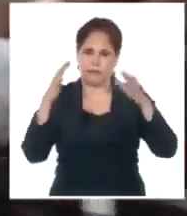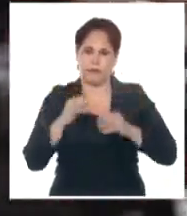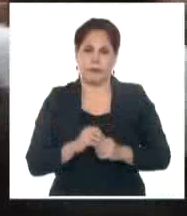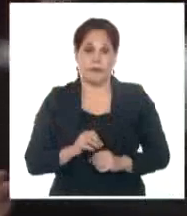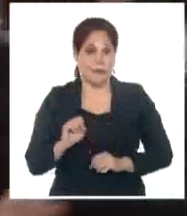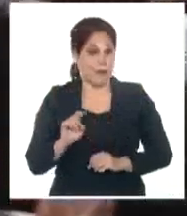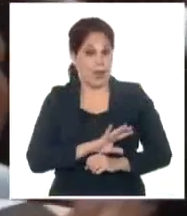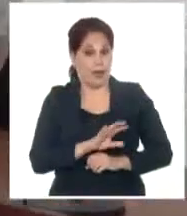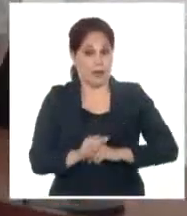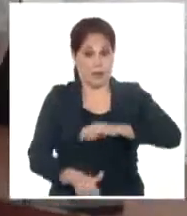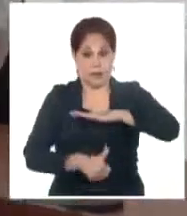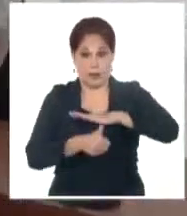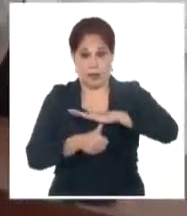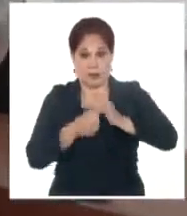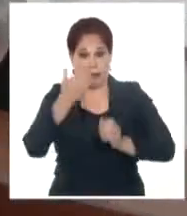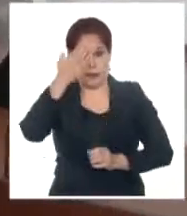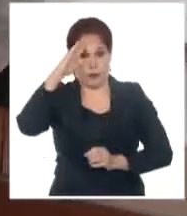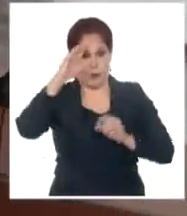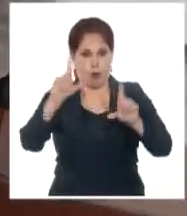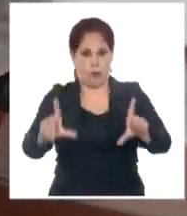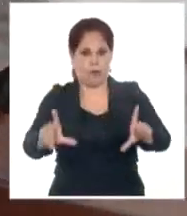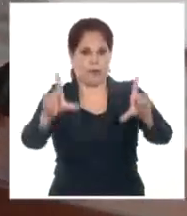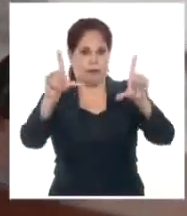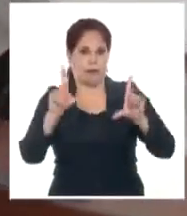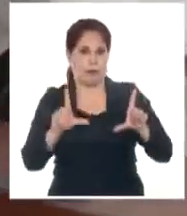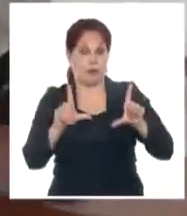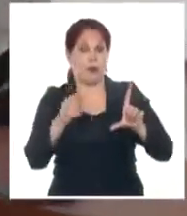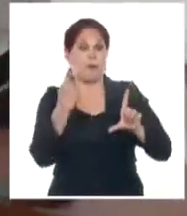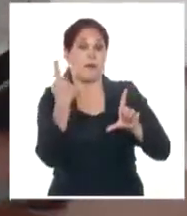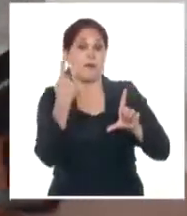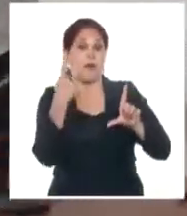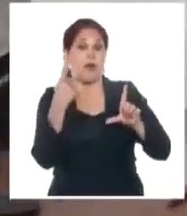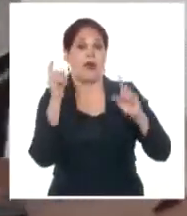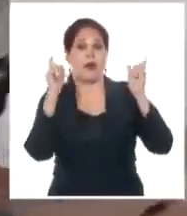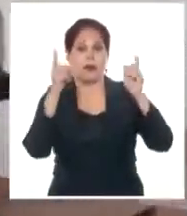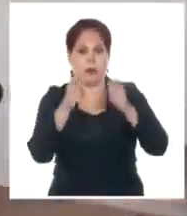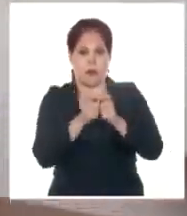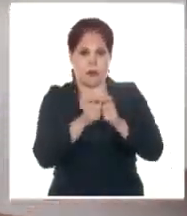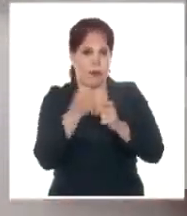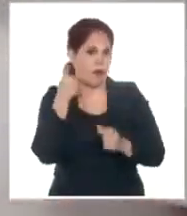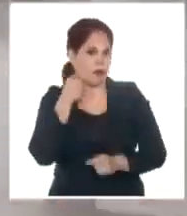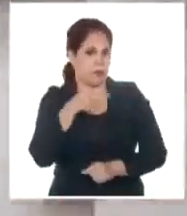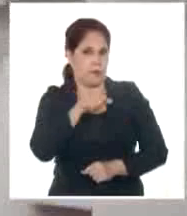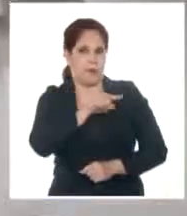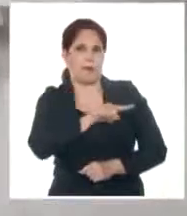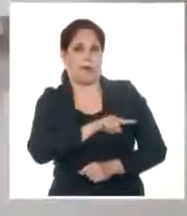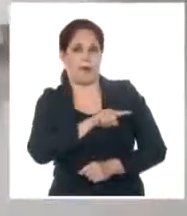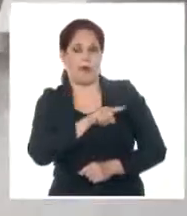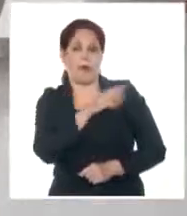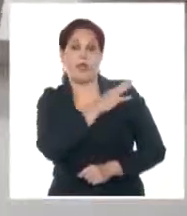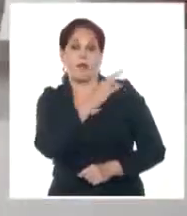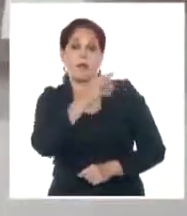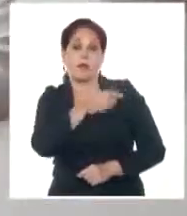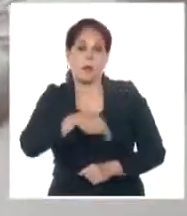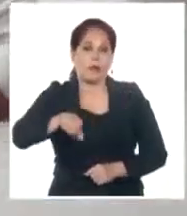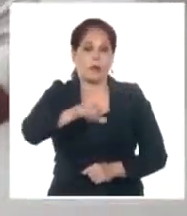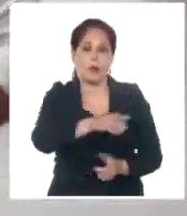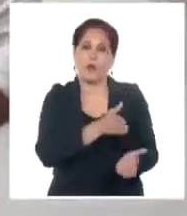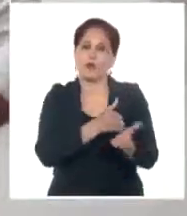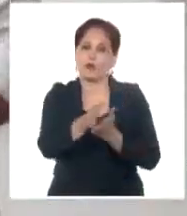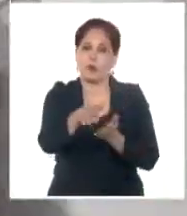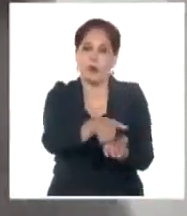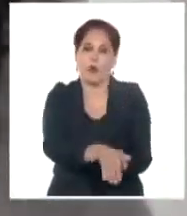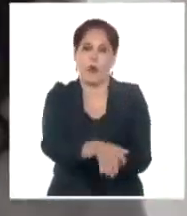Finalmente, Díaz-Canel recibió un cuadro con la foto del primer encuentro que se efectuó el pasado año y los invitó para seguir con el